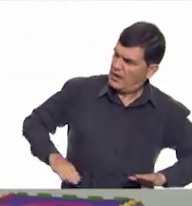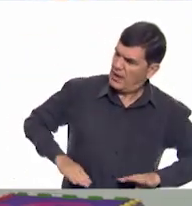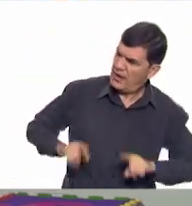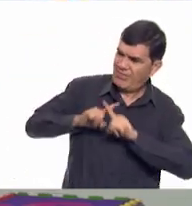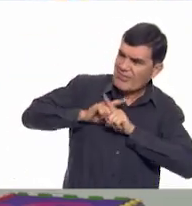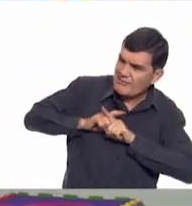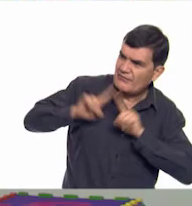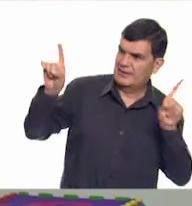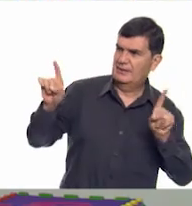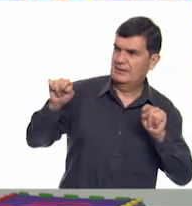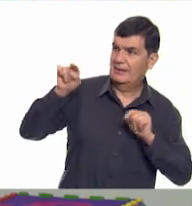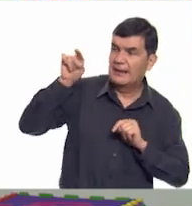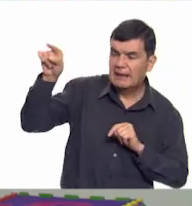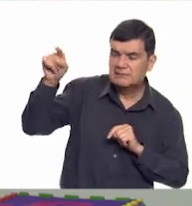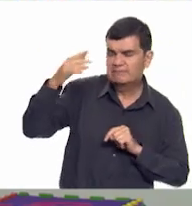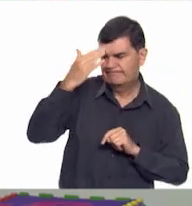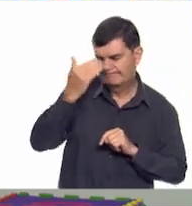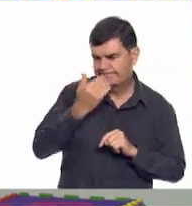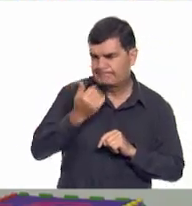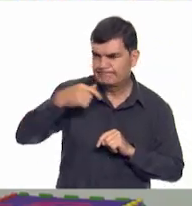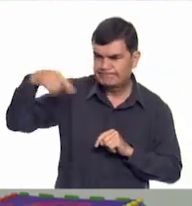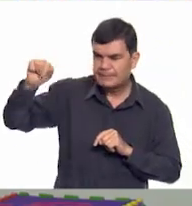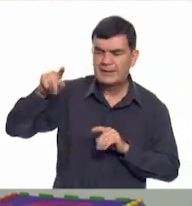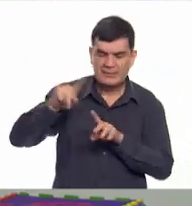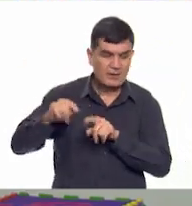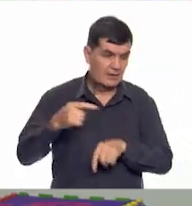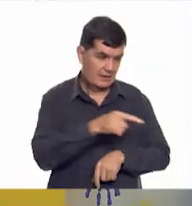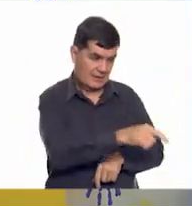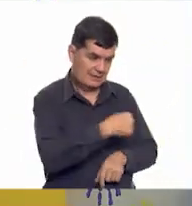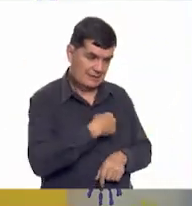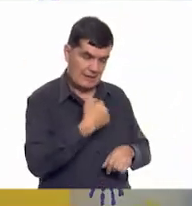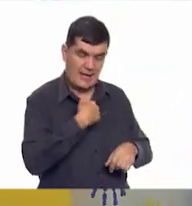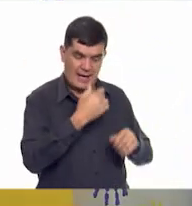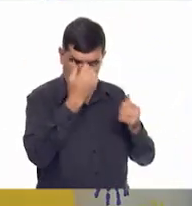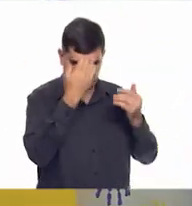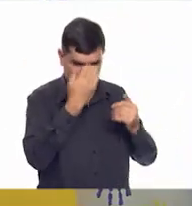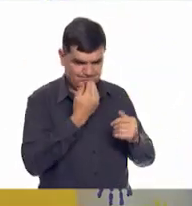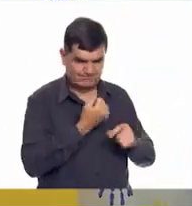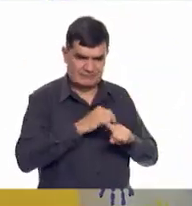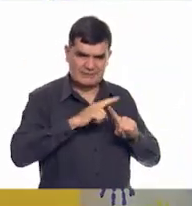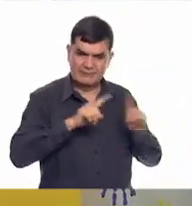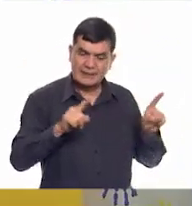cualidades, lo cual lo hicieron sentirse orgulloso. Y gracias a este sentimiento de